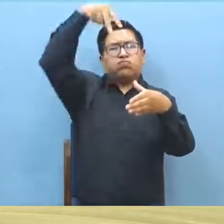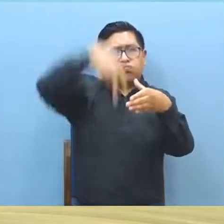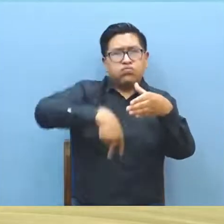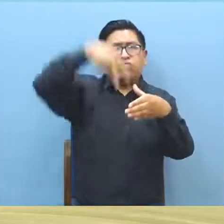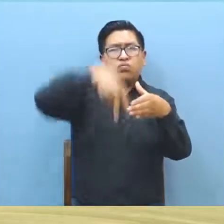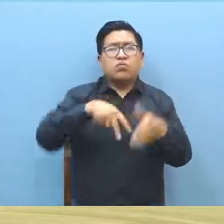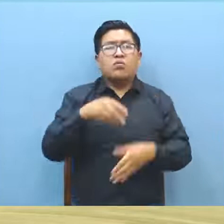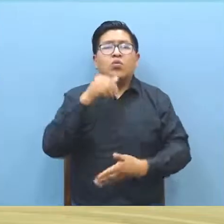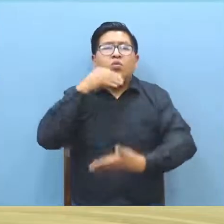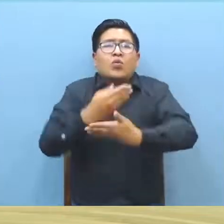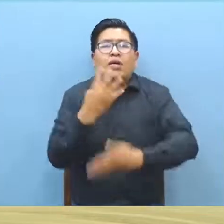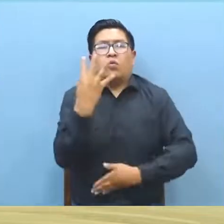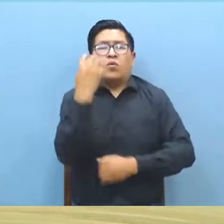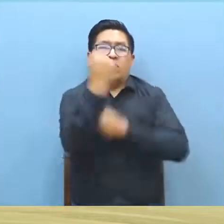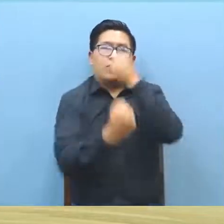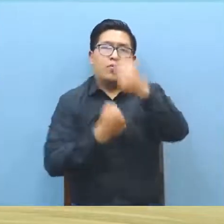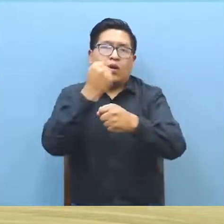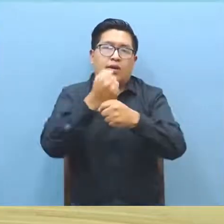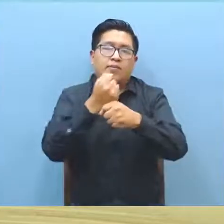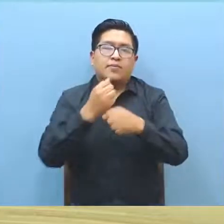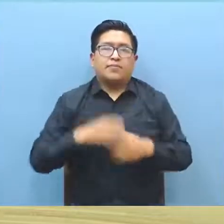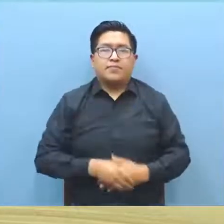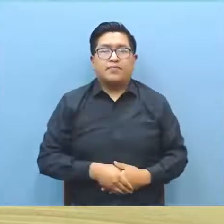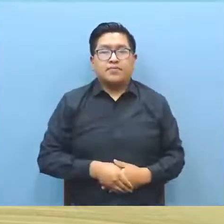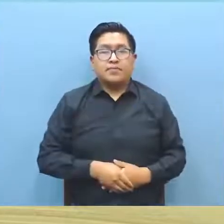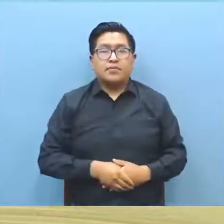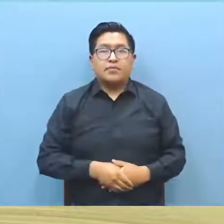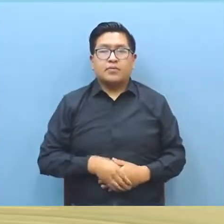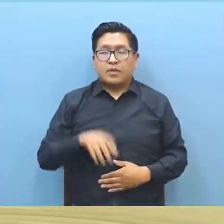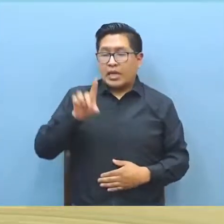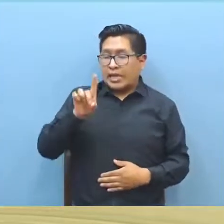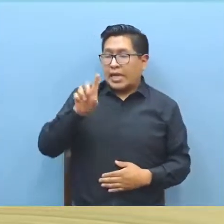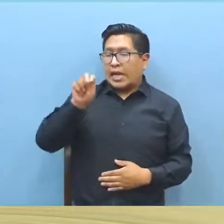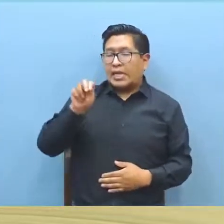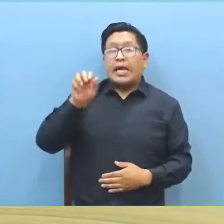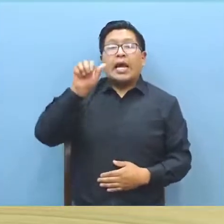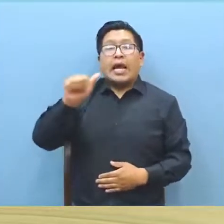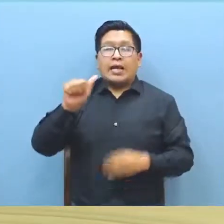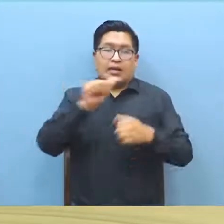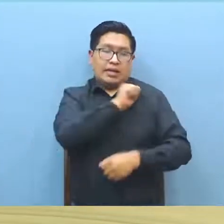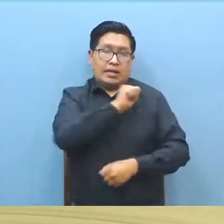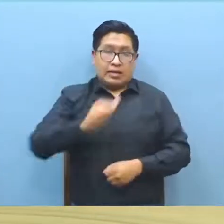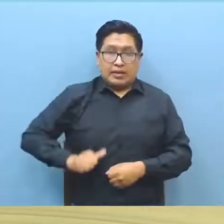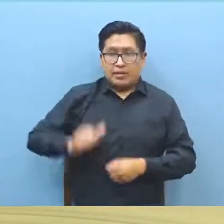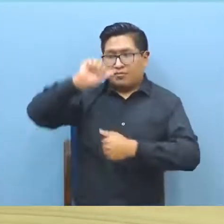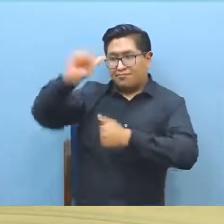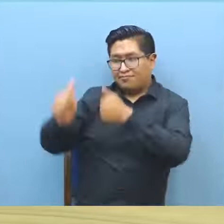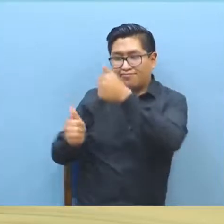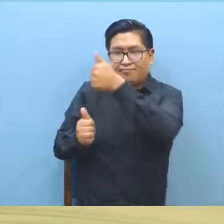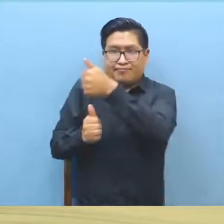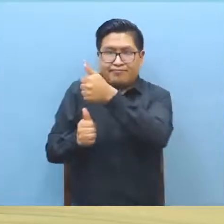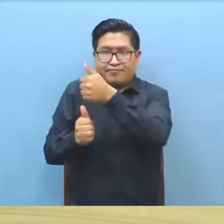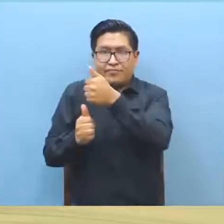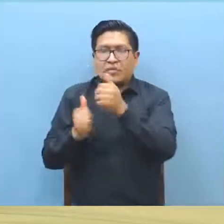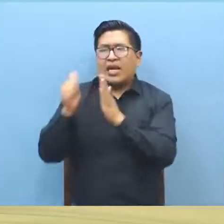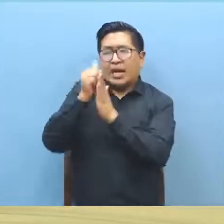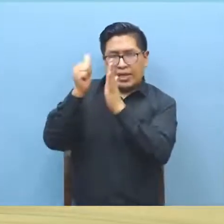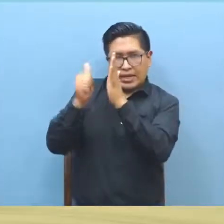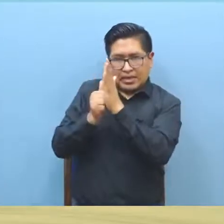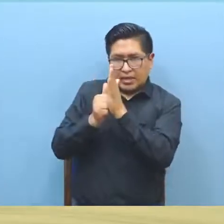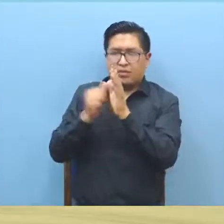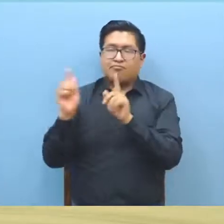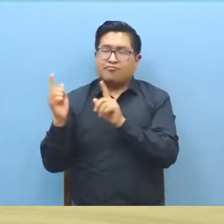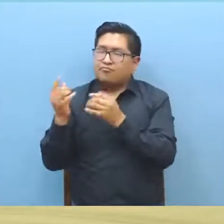con agua a su hija de cuatro años de edad. Por parte de la Defensoría de la Niñez y Adolescencia, el área legal presente, nos hemos